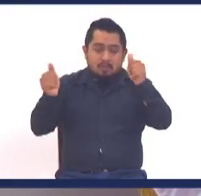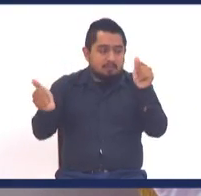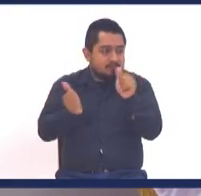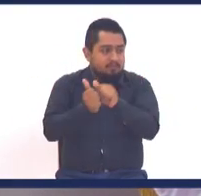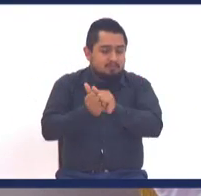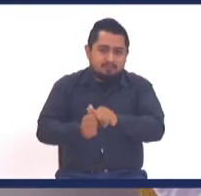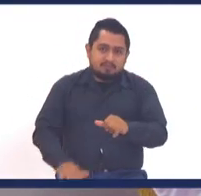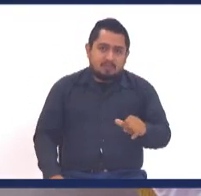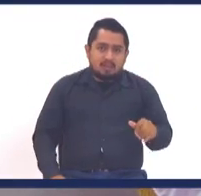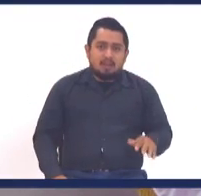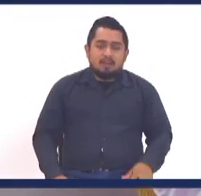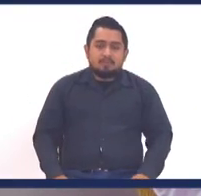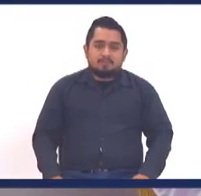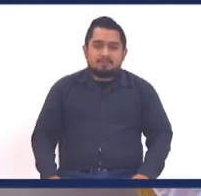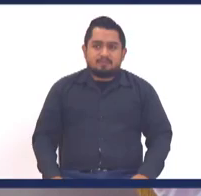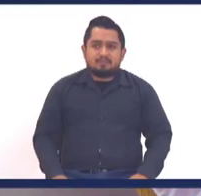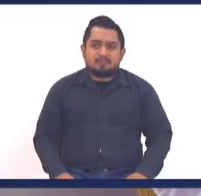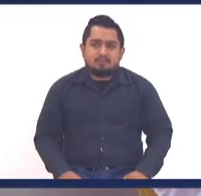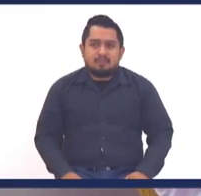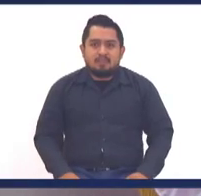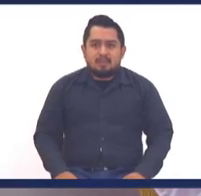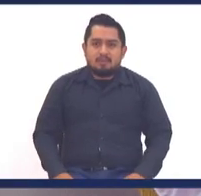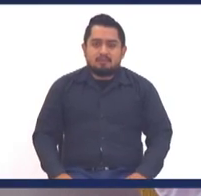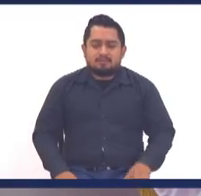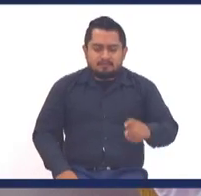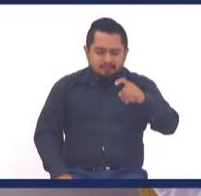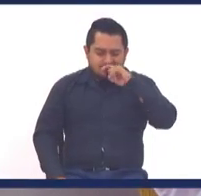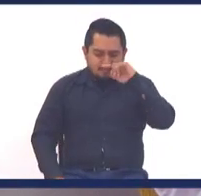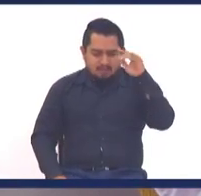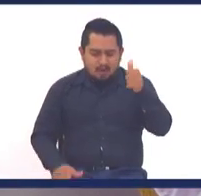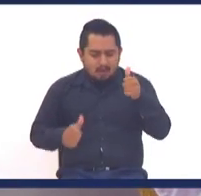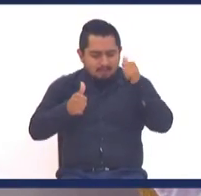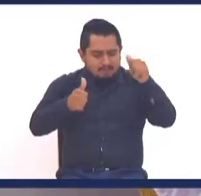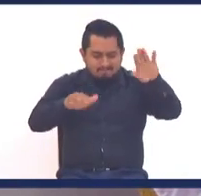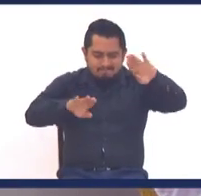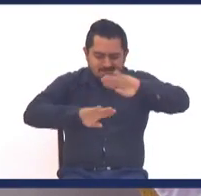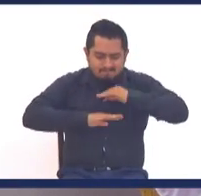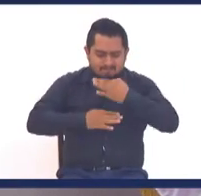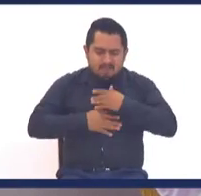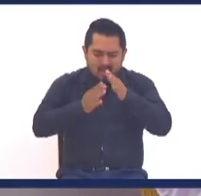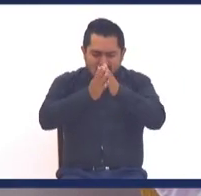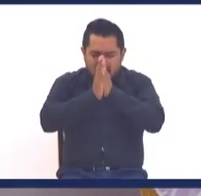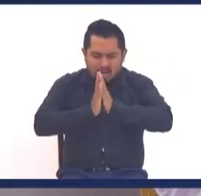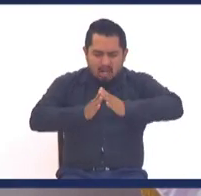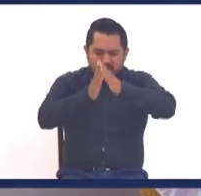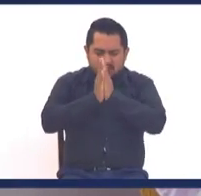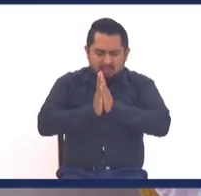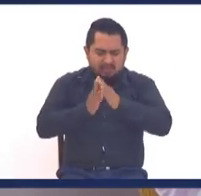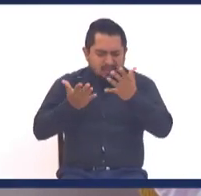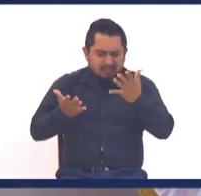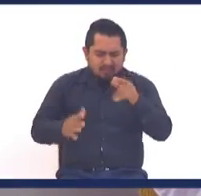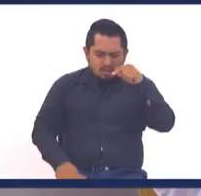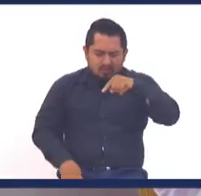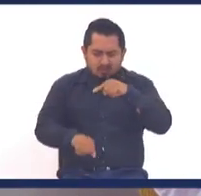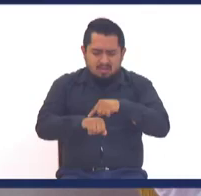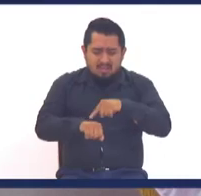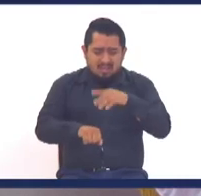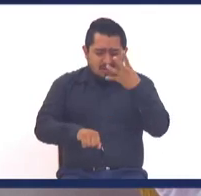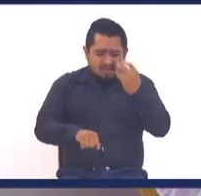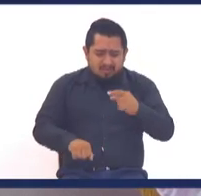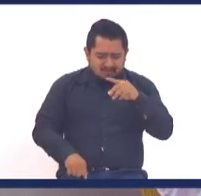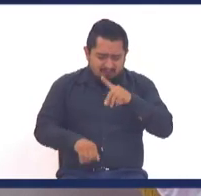oiga, vamos a orar al Señor, gloria a Cristo, Padre que privilegio, orar, clamar, celebrar, este día de